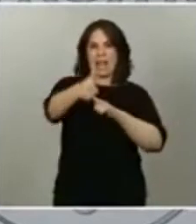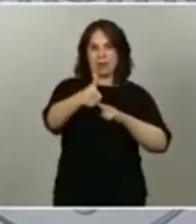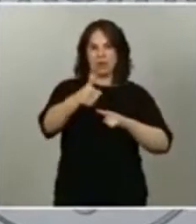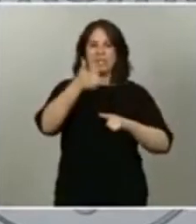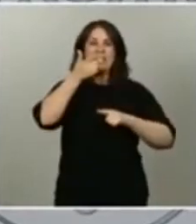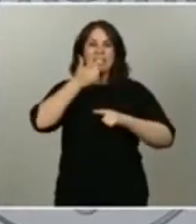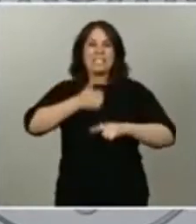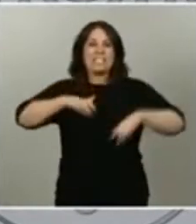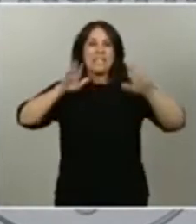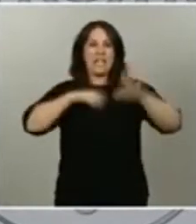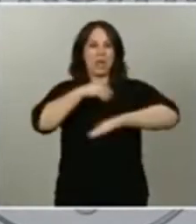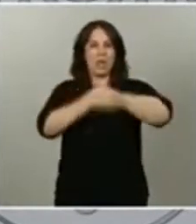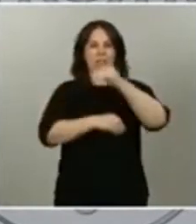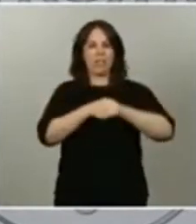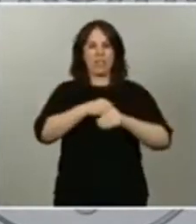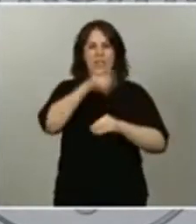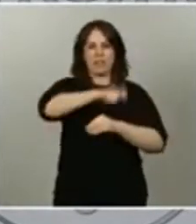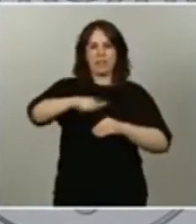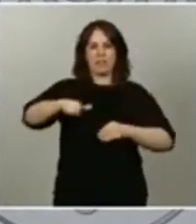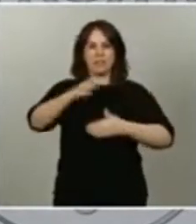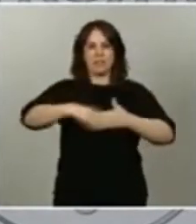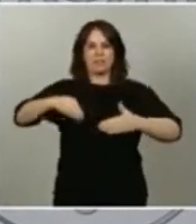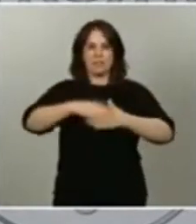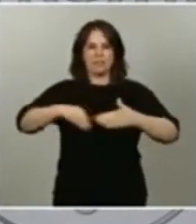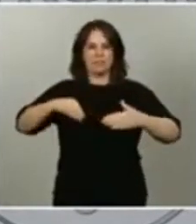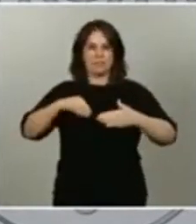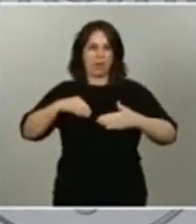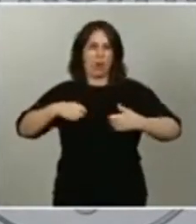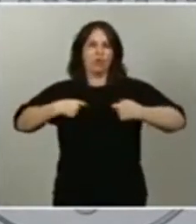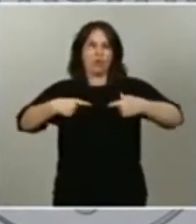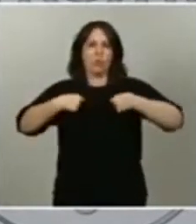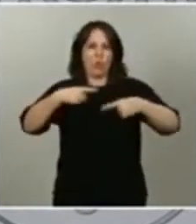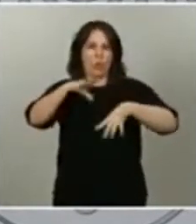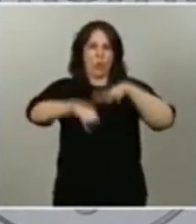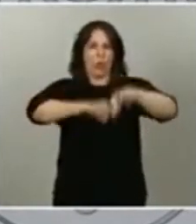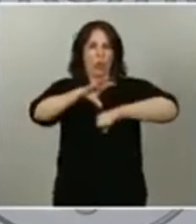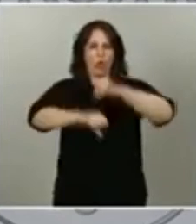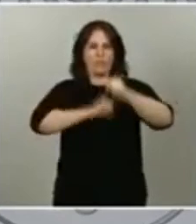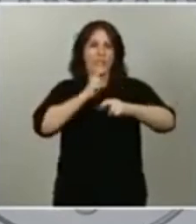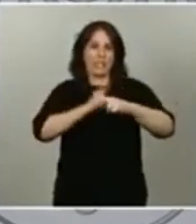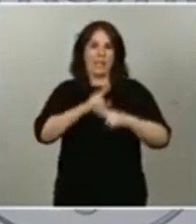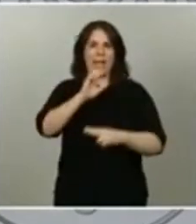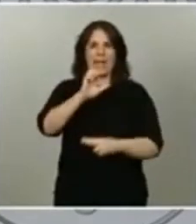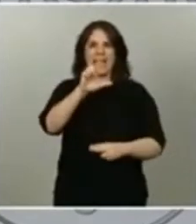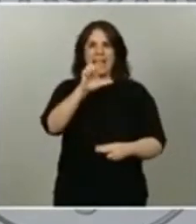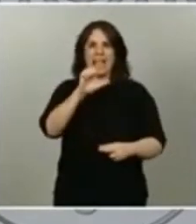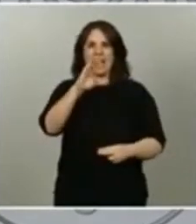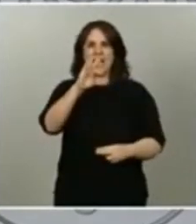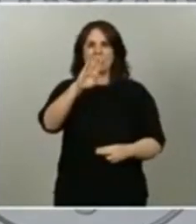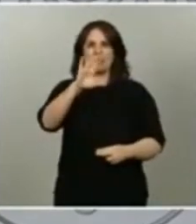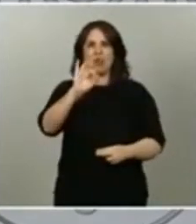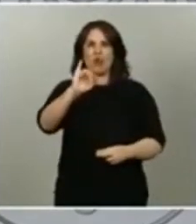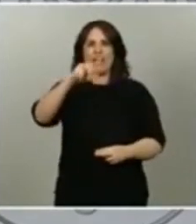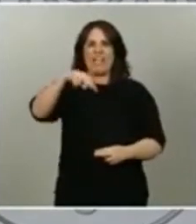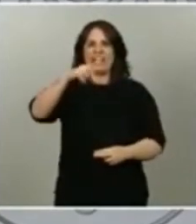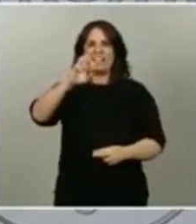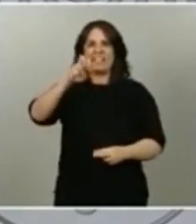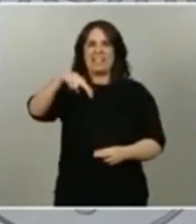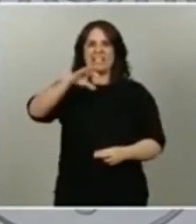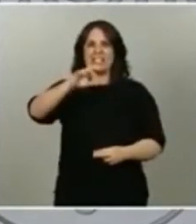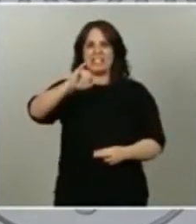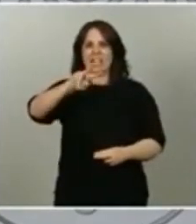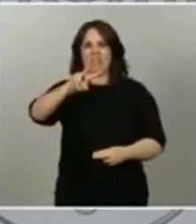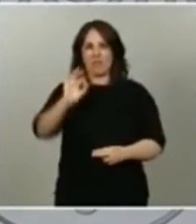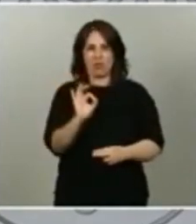considerados electrointensivos. Un modelo que creemos imprescindible impulsar en este momento porque se